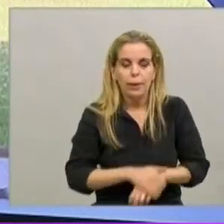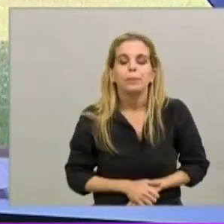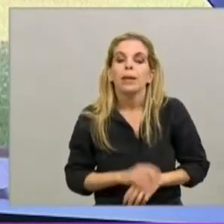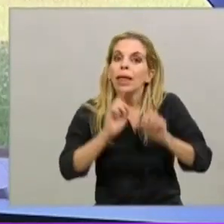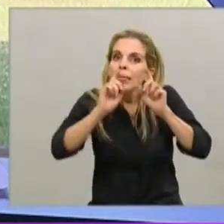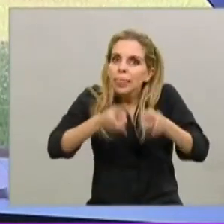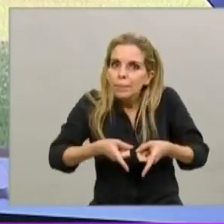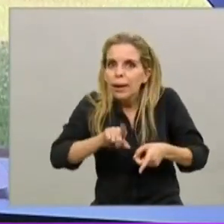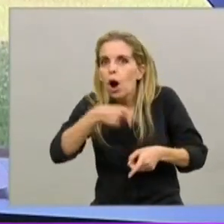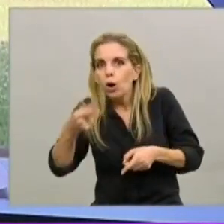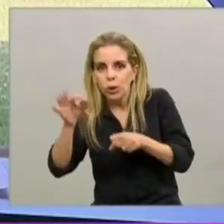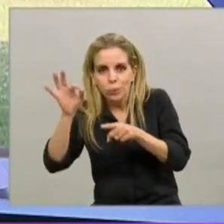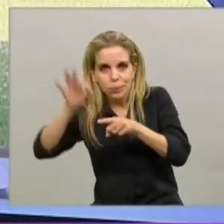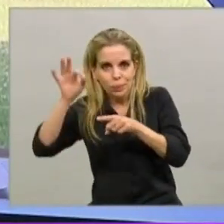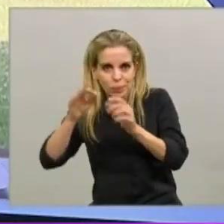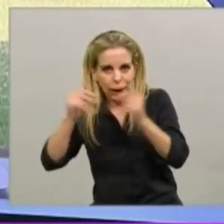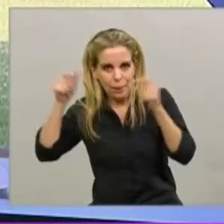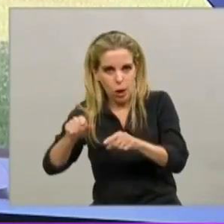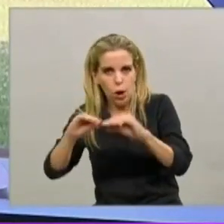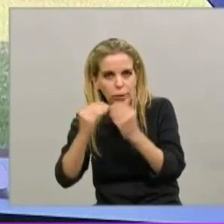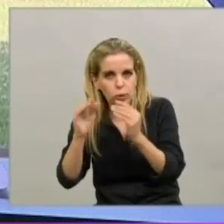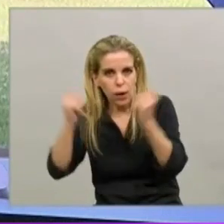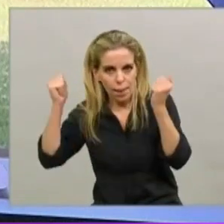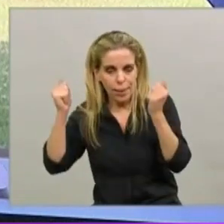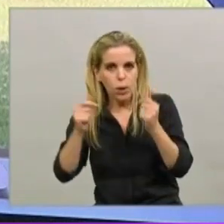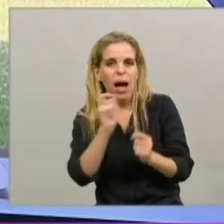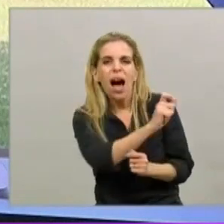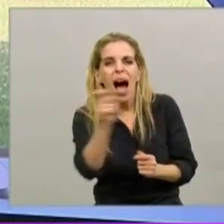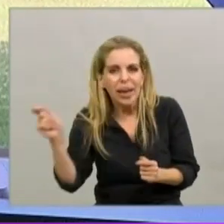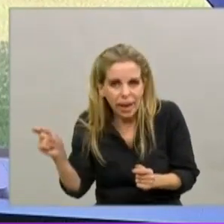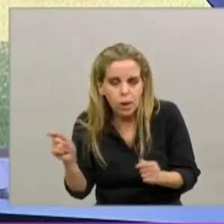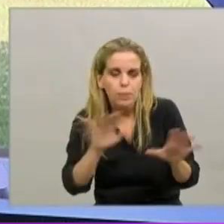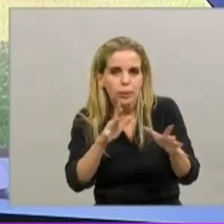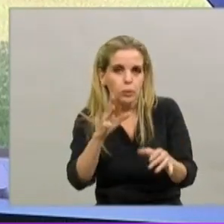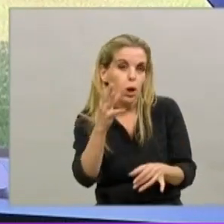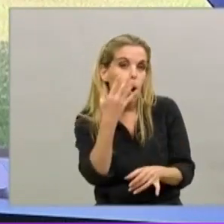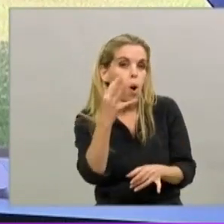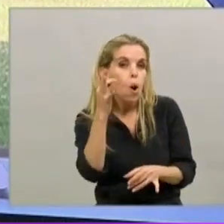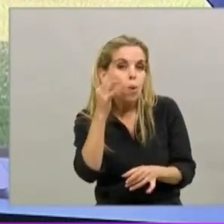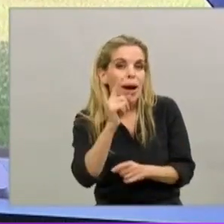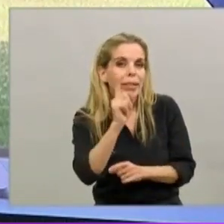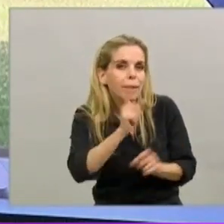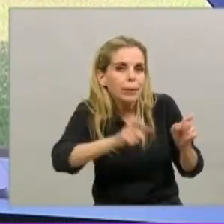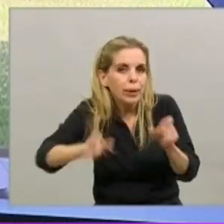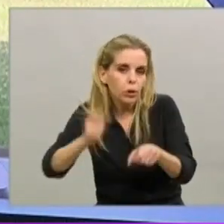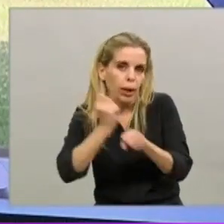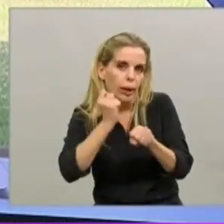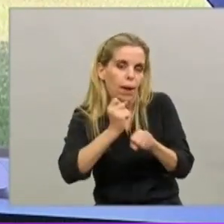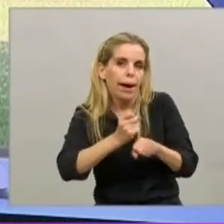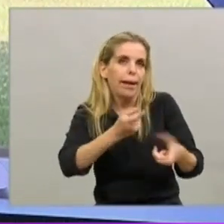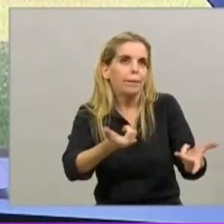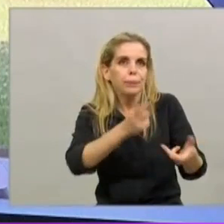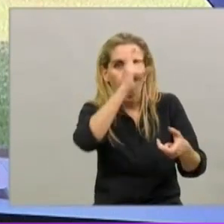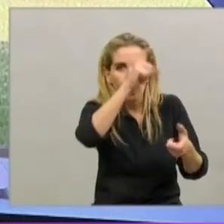test serológicos, los test rápidos, a todo el personal de salud, que son más o menos 40.000, y a todos los que trabajan en